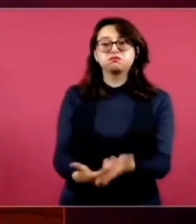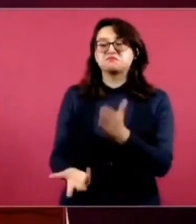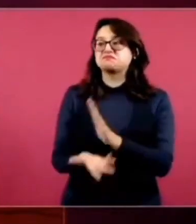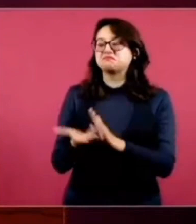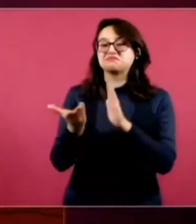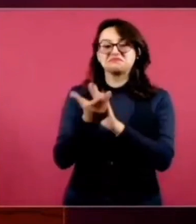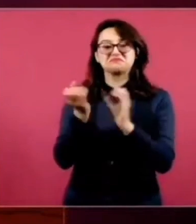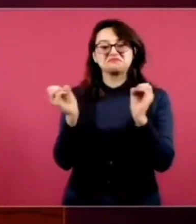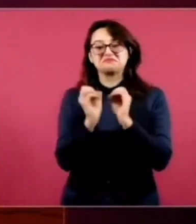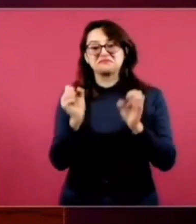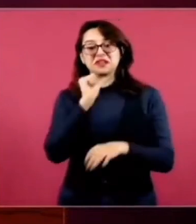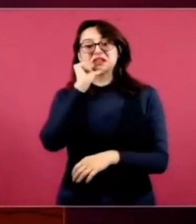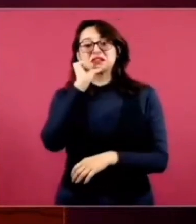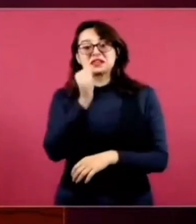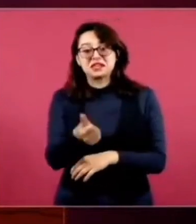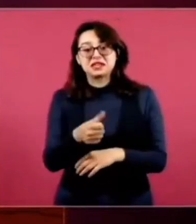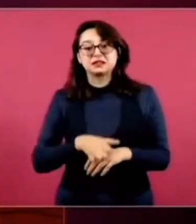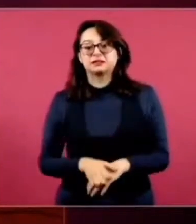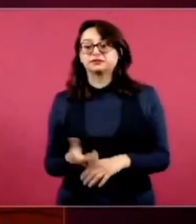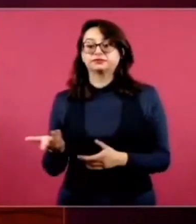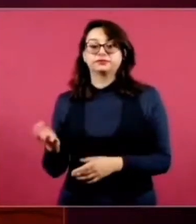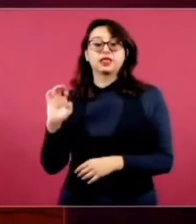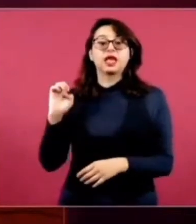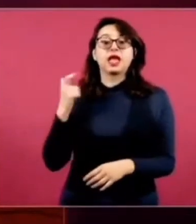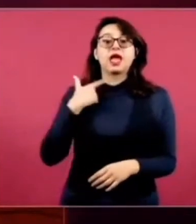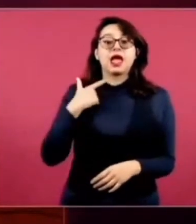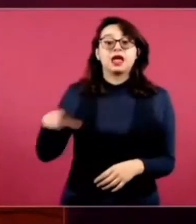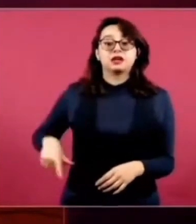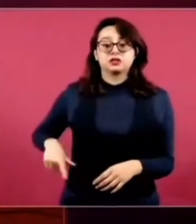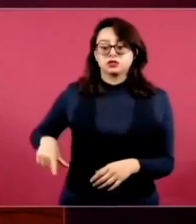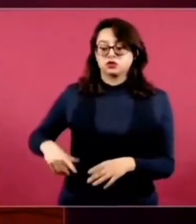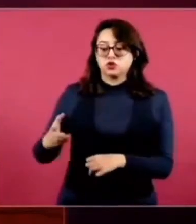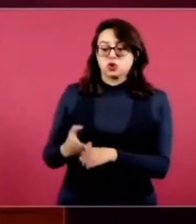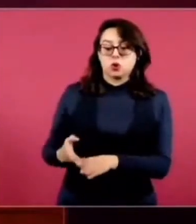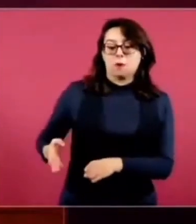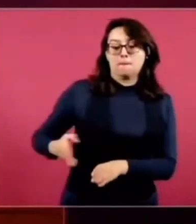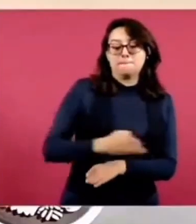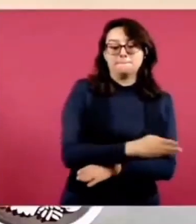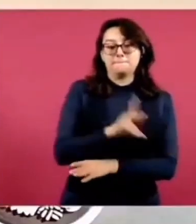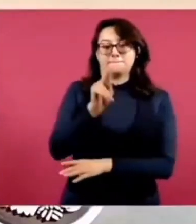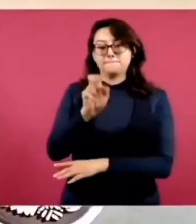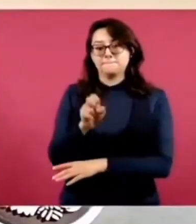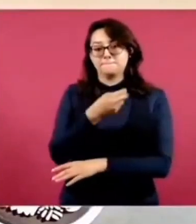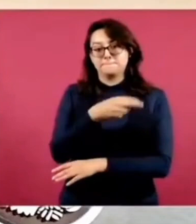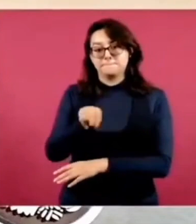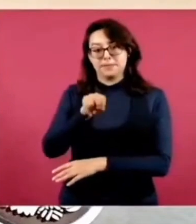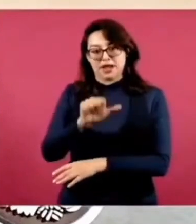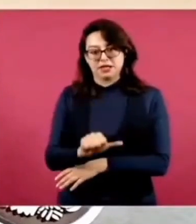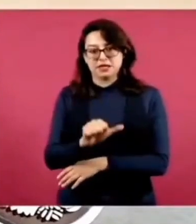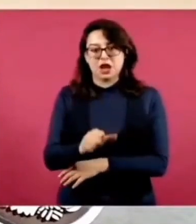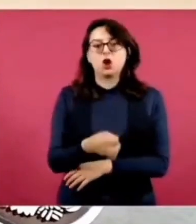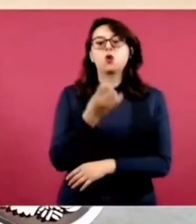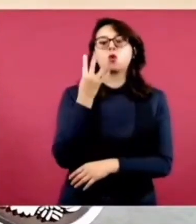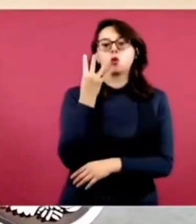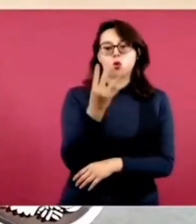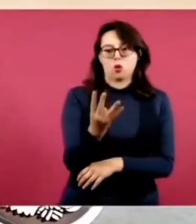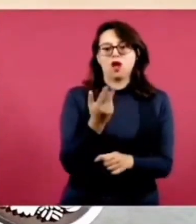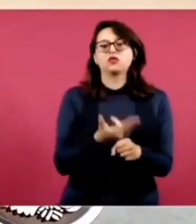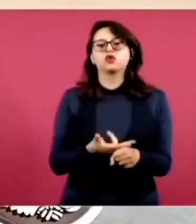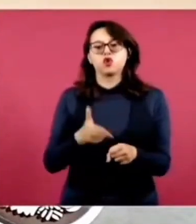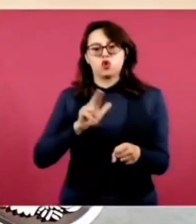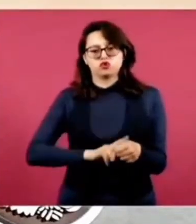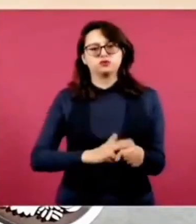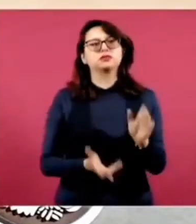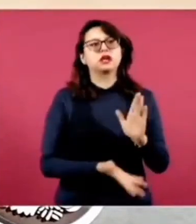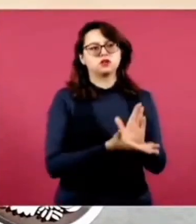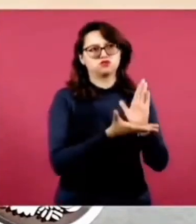en el sexerio anterior se hicieron cuatro hospitales, estos fueron construidos con dinero de particulares a los que se